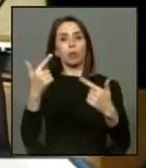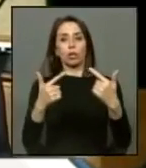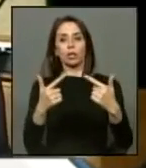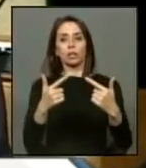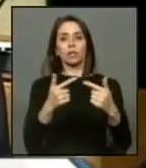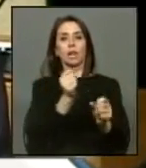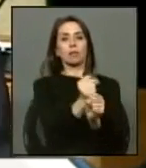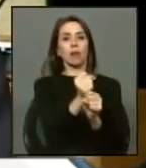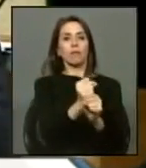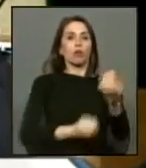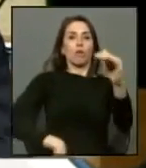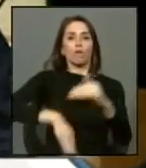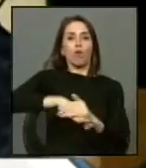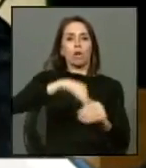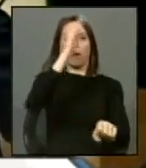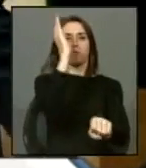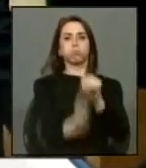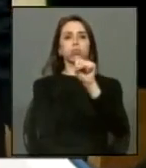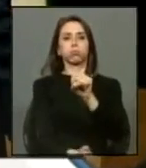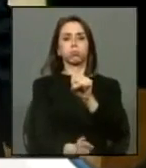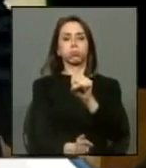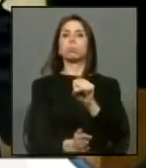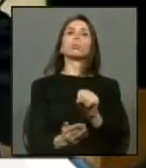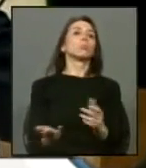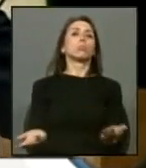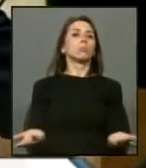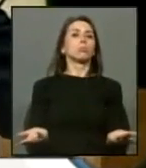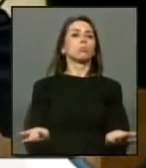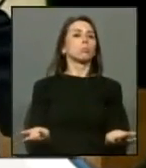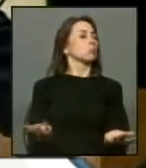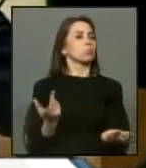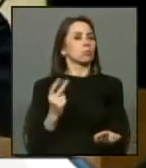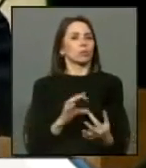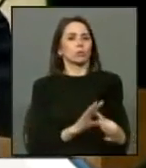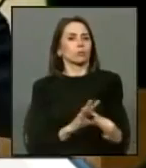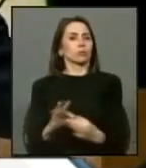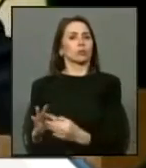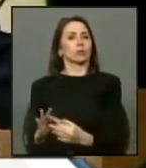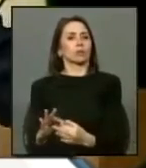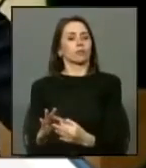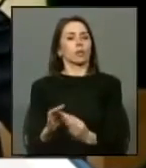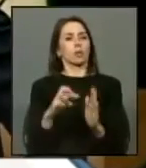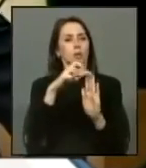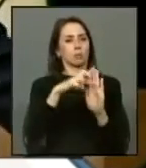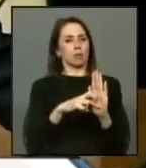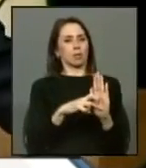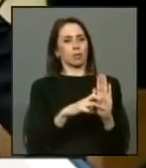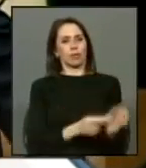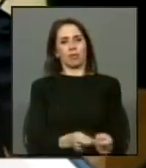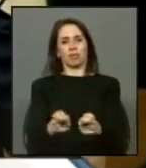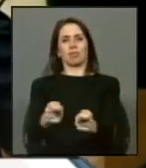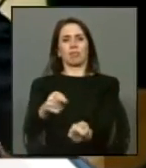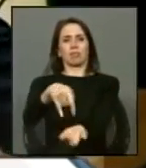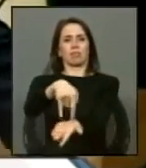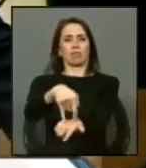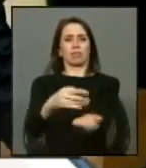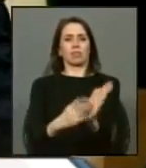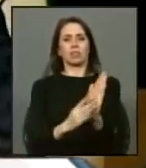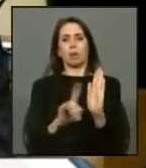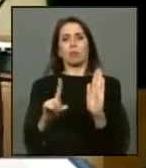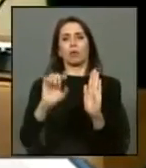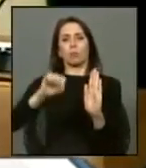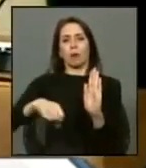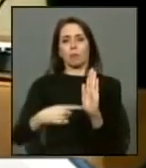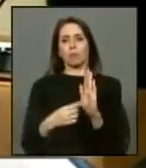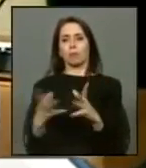los trabajos etcétera entonces no hay razón para presentar un proyecto de esta característica y menos para aprobarlo señor